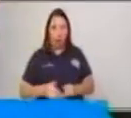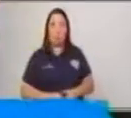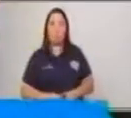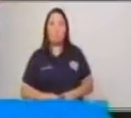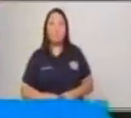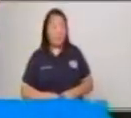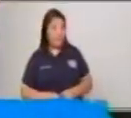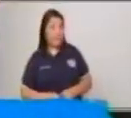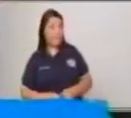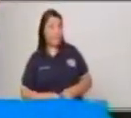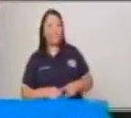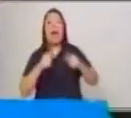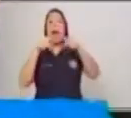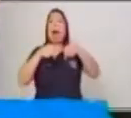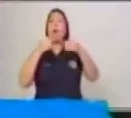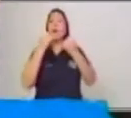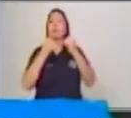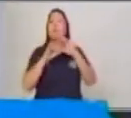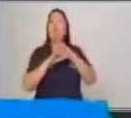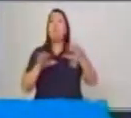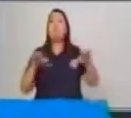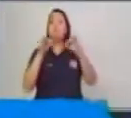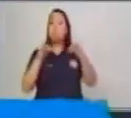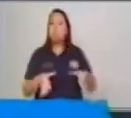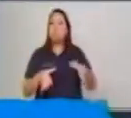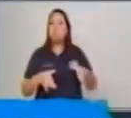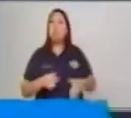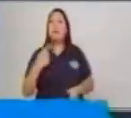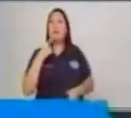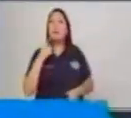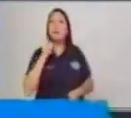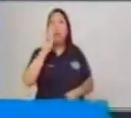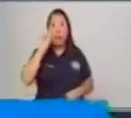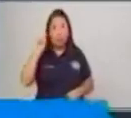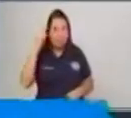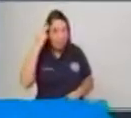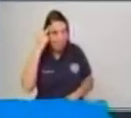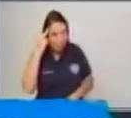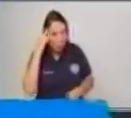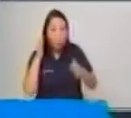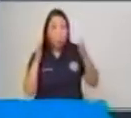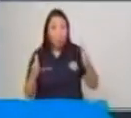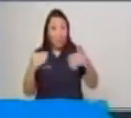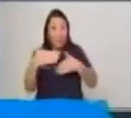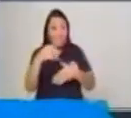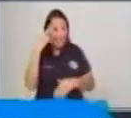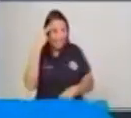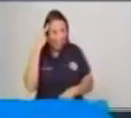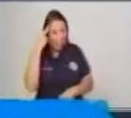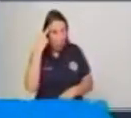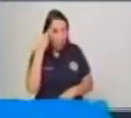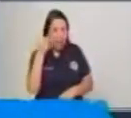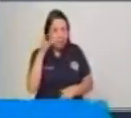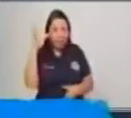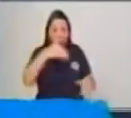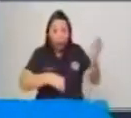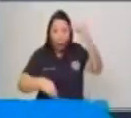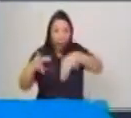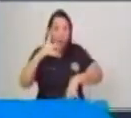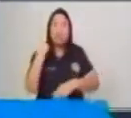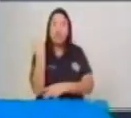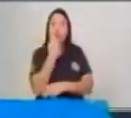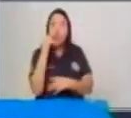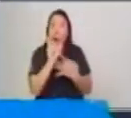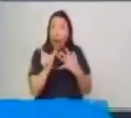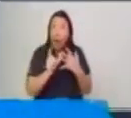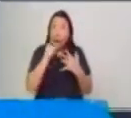Para concluir con la clase necesito que tengan, por favor, recuerden que esta cajita, que formamos una cajita, que la vamos a tener en todo momento,